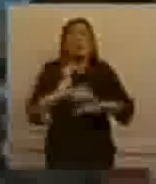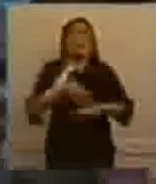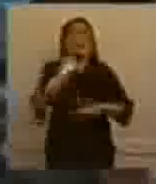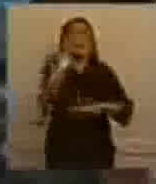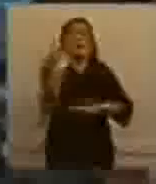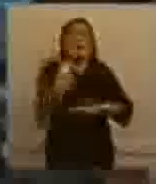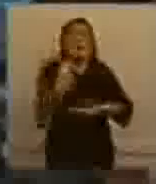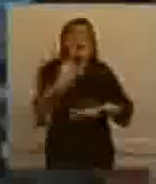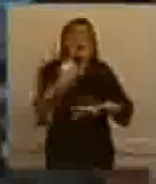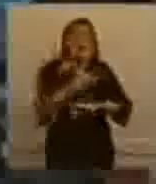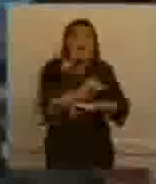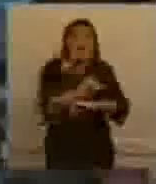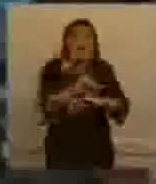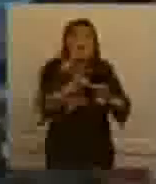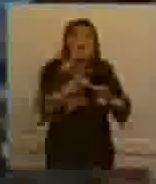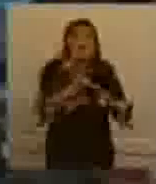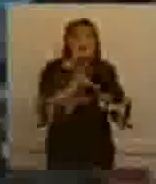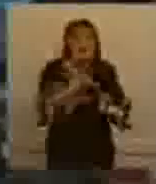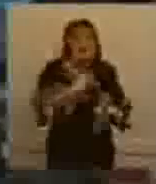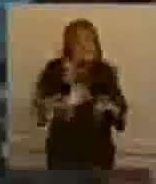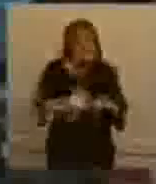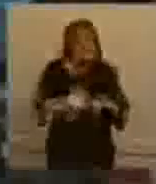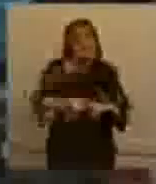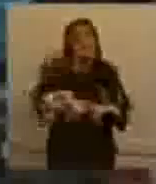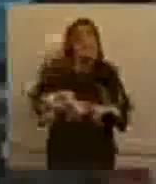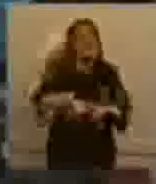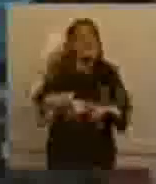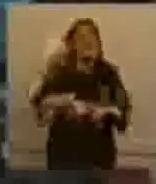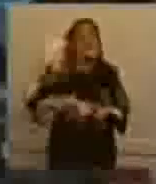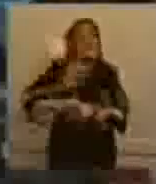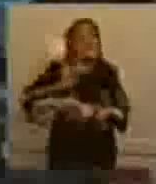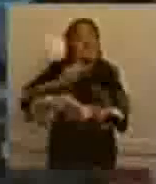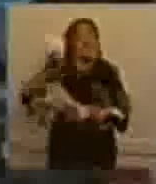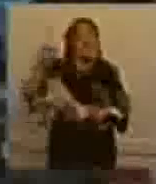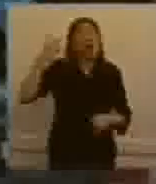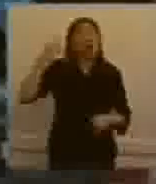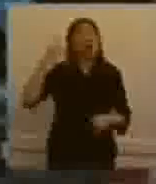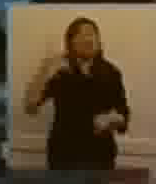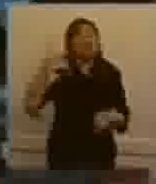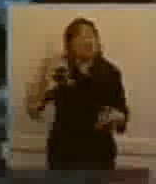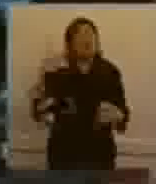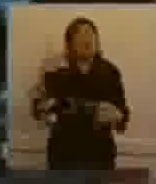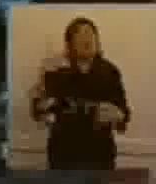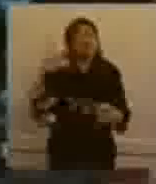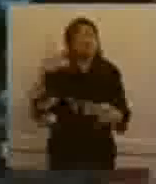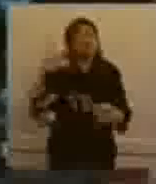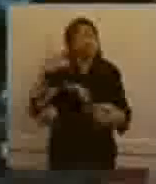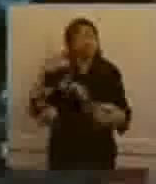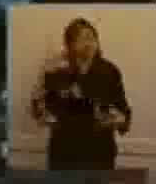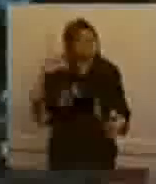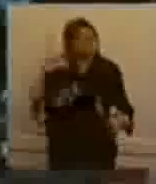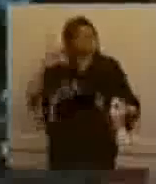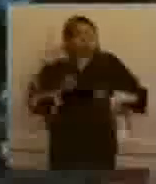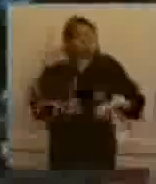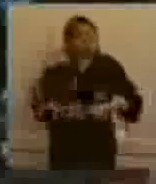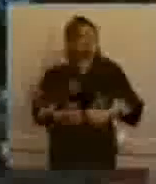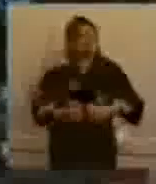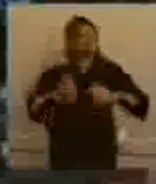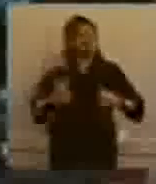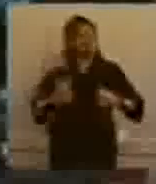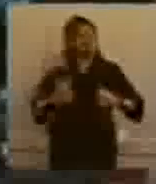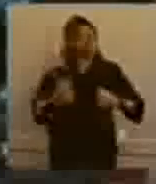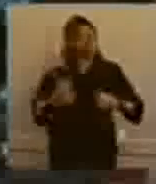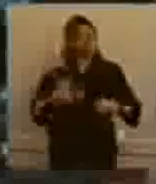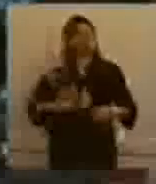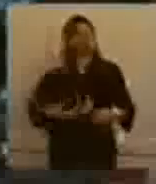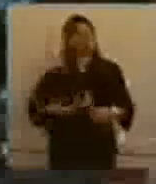decirles que esto que nos pasó también a nosotros hace exactamente 20 años, bueno, nos hizo redoblar el esfuerzo, el